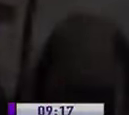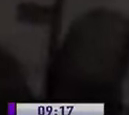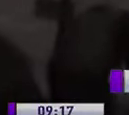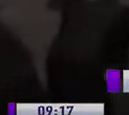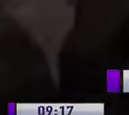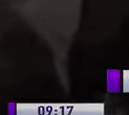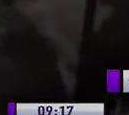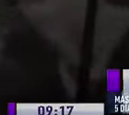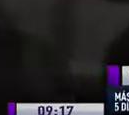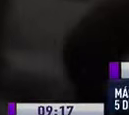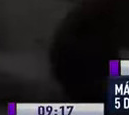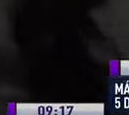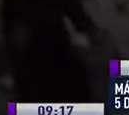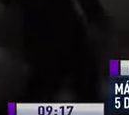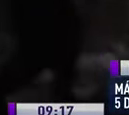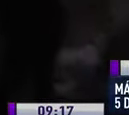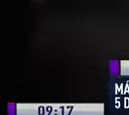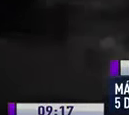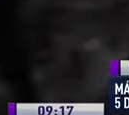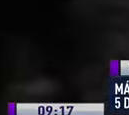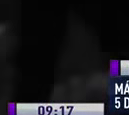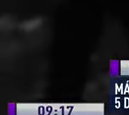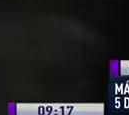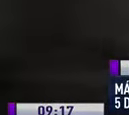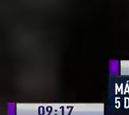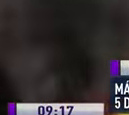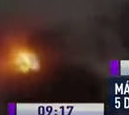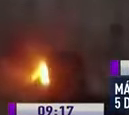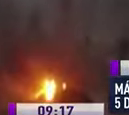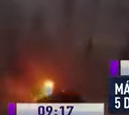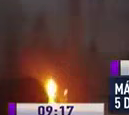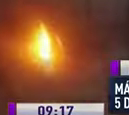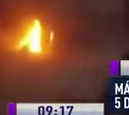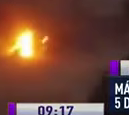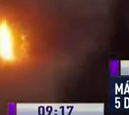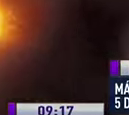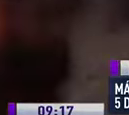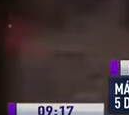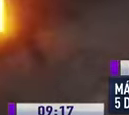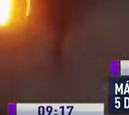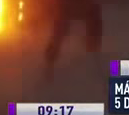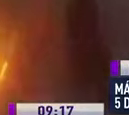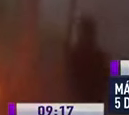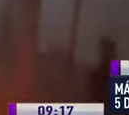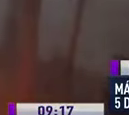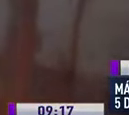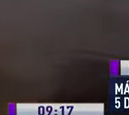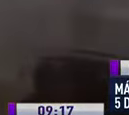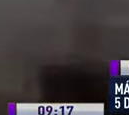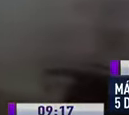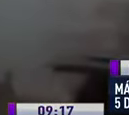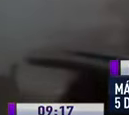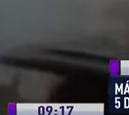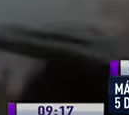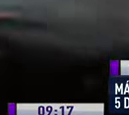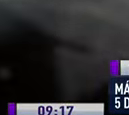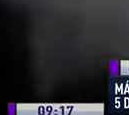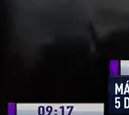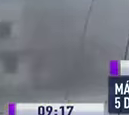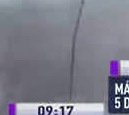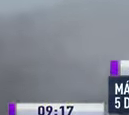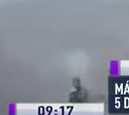retornar en este primer noticiero de la comunidad a las 9.17 para contarles que en Siria más de 400 civiles muertos en 5 días de intensos